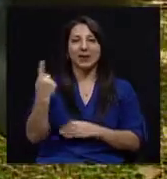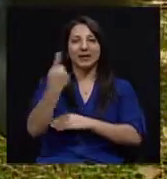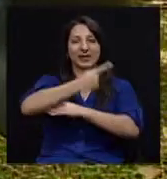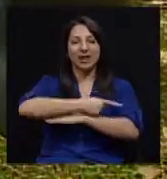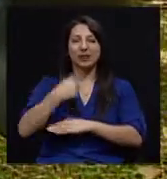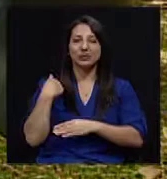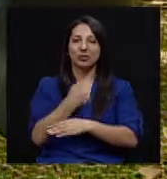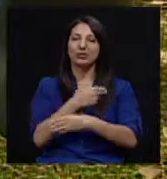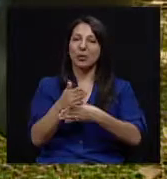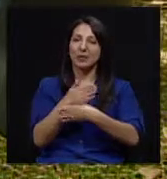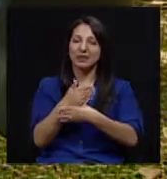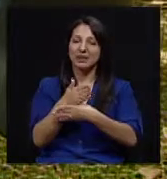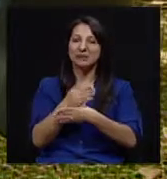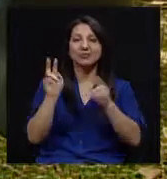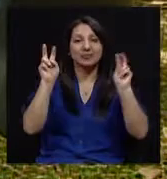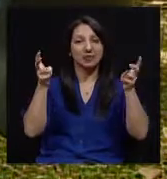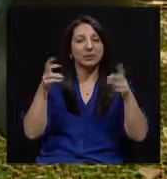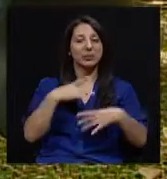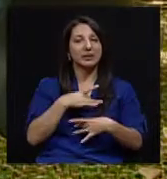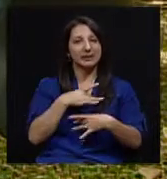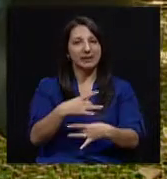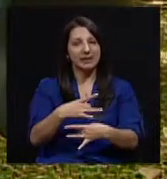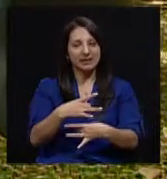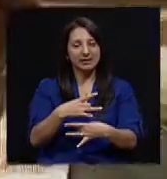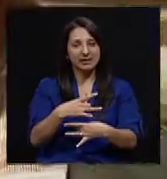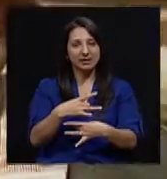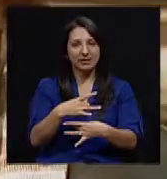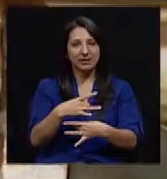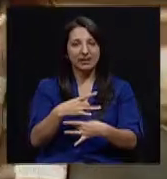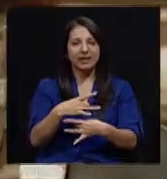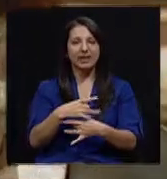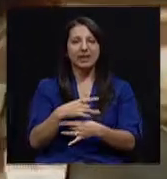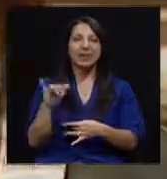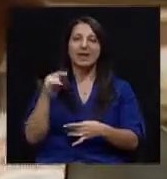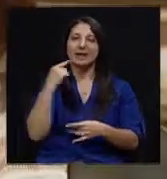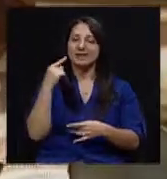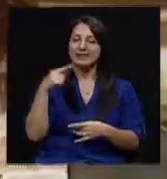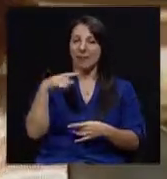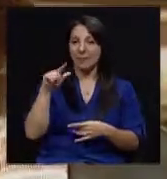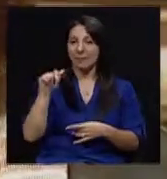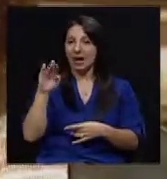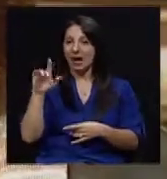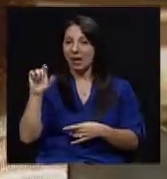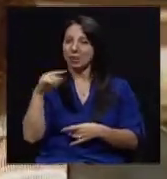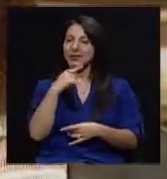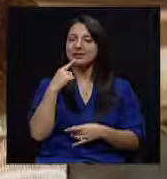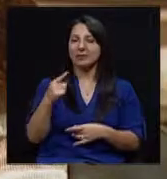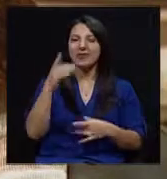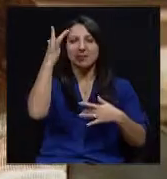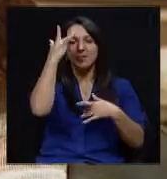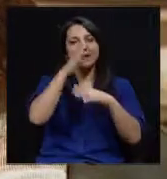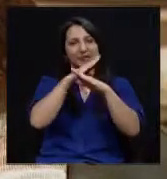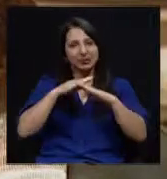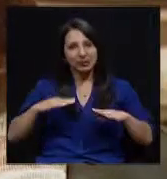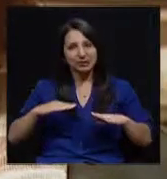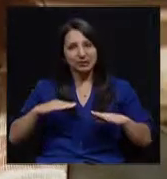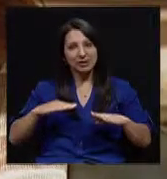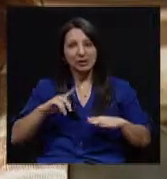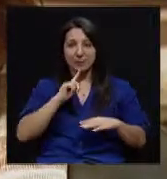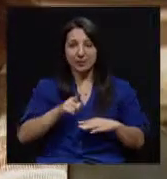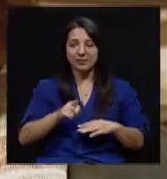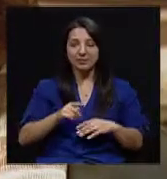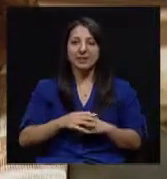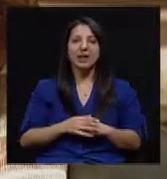compartido a ustedes un tema interesante y, como bien lo decías, Pablo, al principio, una enfermedad silenciosa, ¿verdad, doctor?